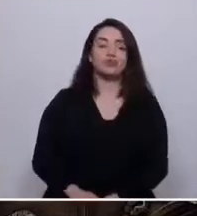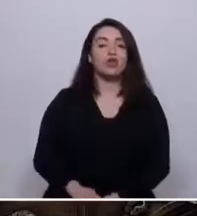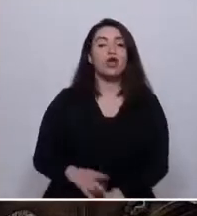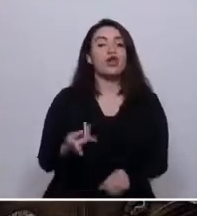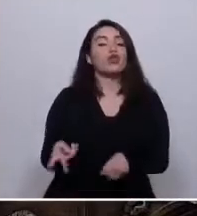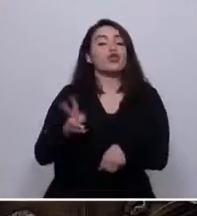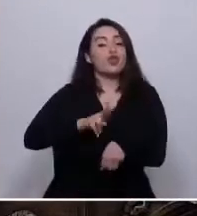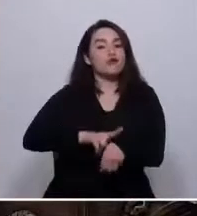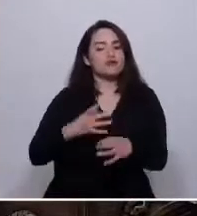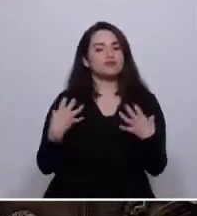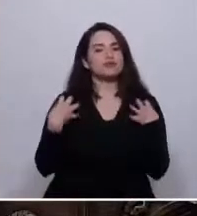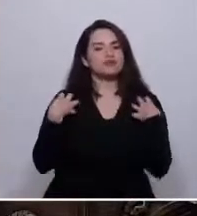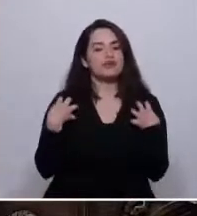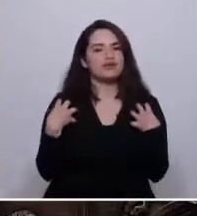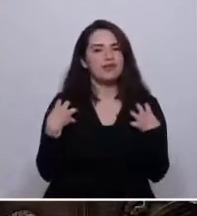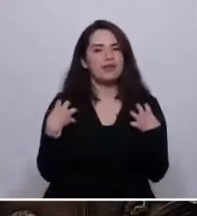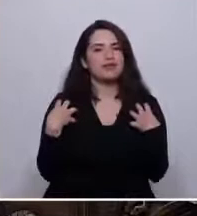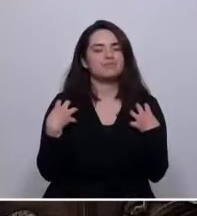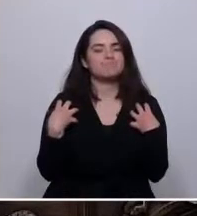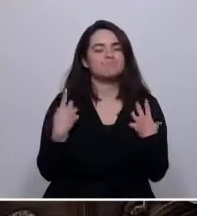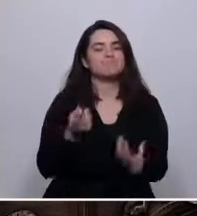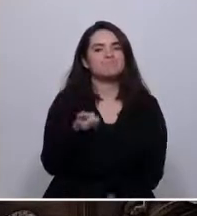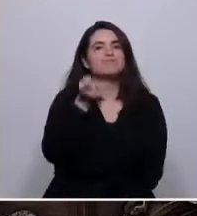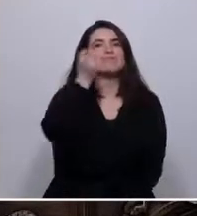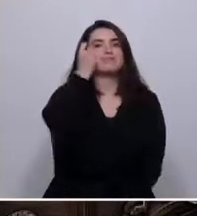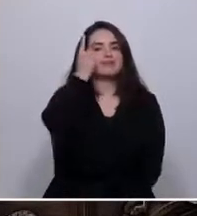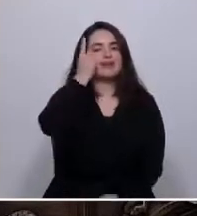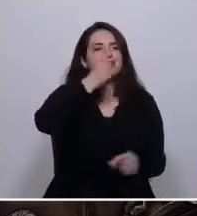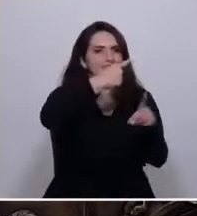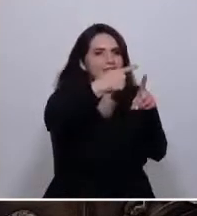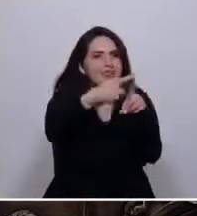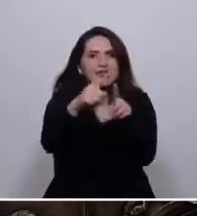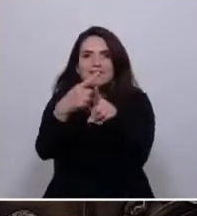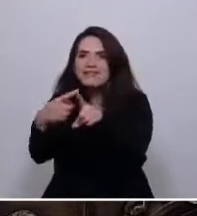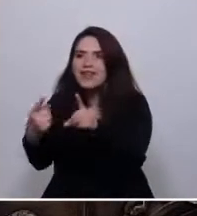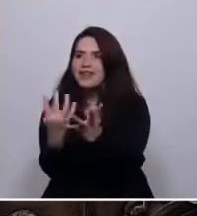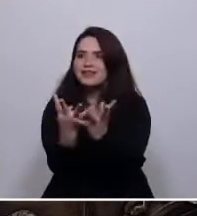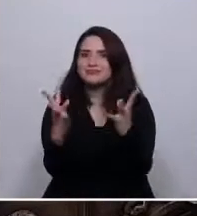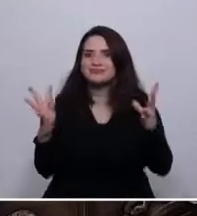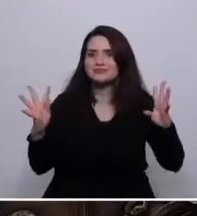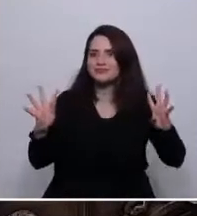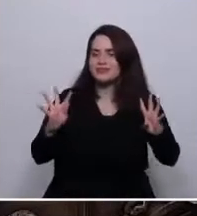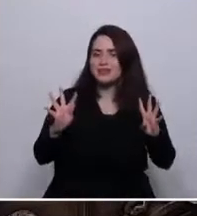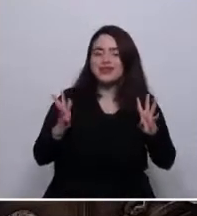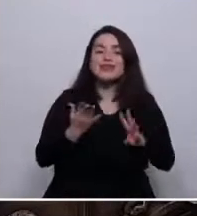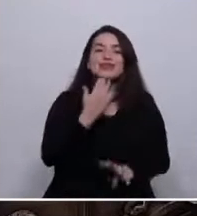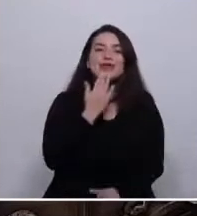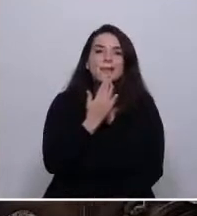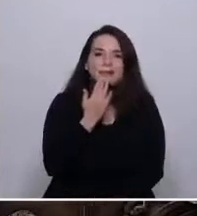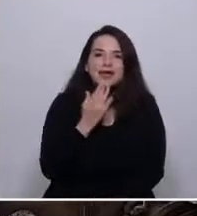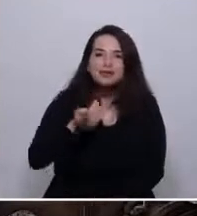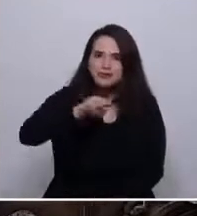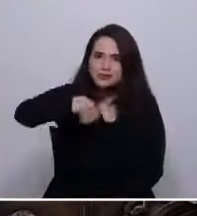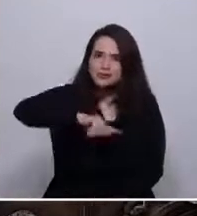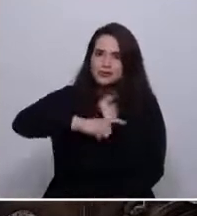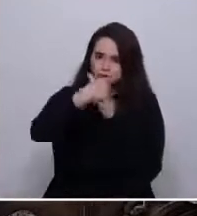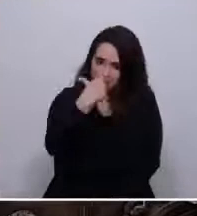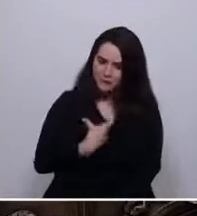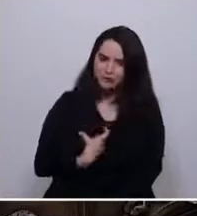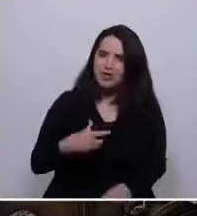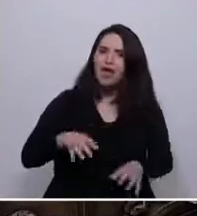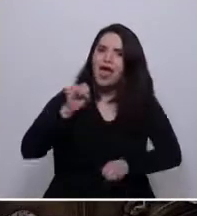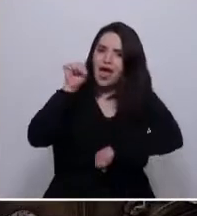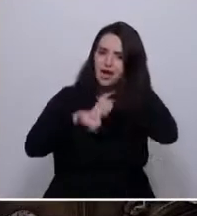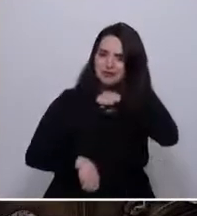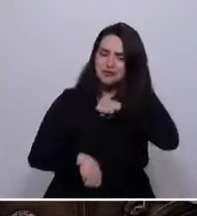reconocer nuestra pluralidad, que es un hecho, pero comportarnos también como pluralistas, que